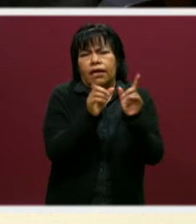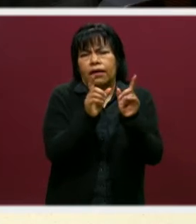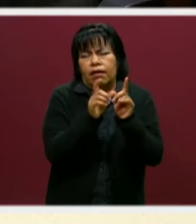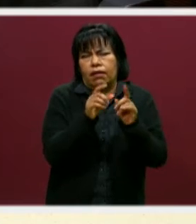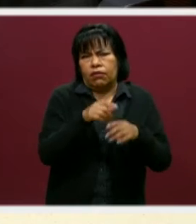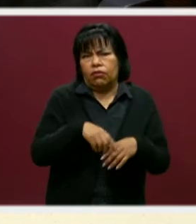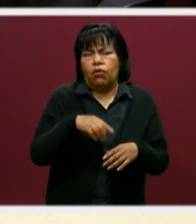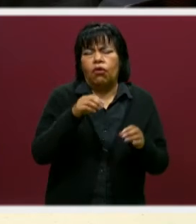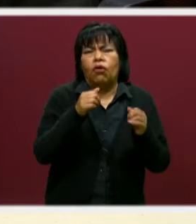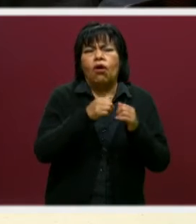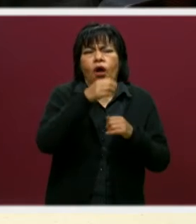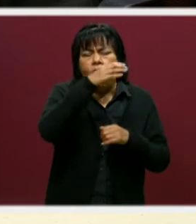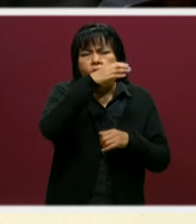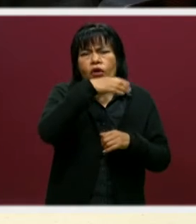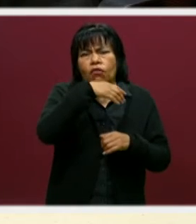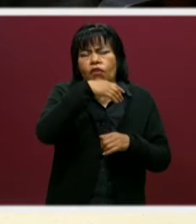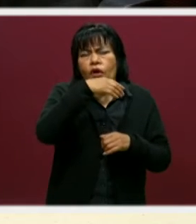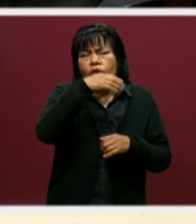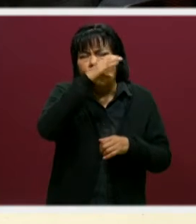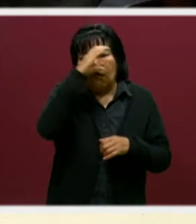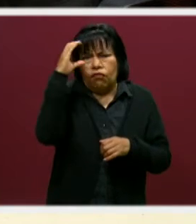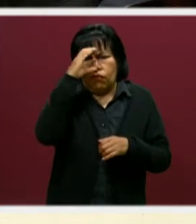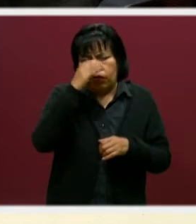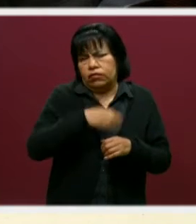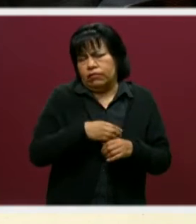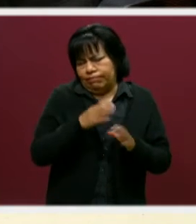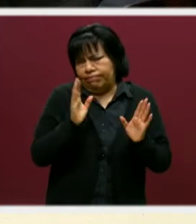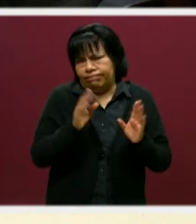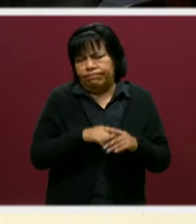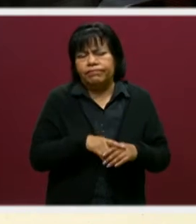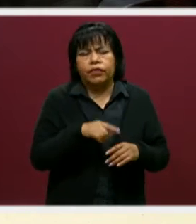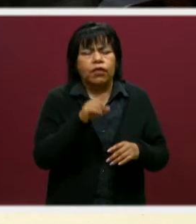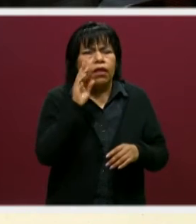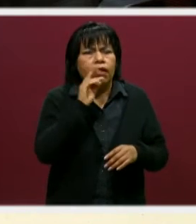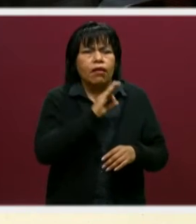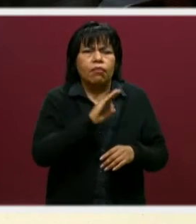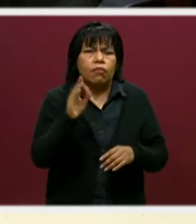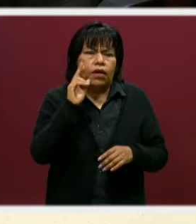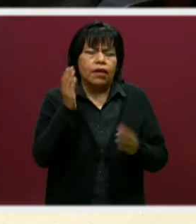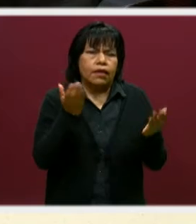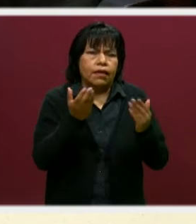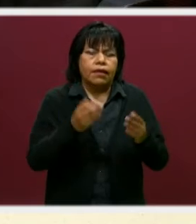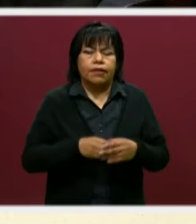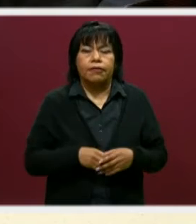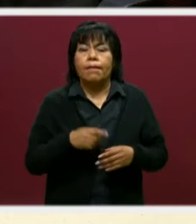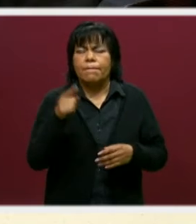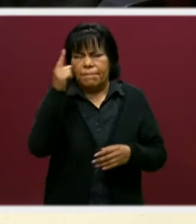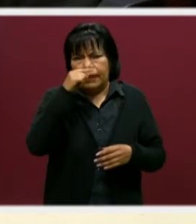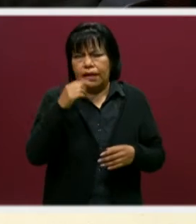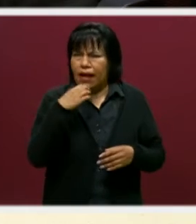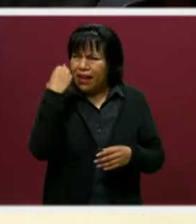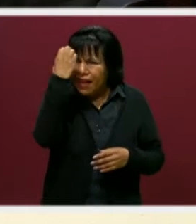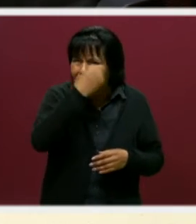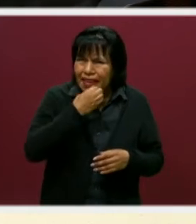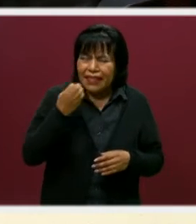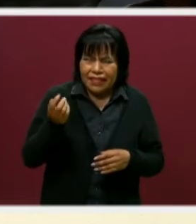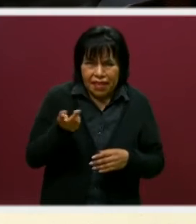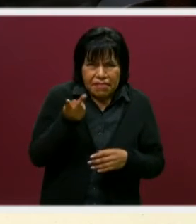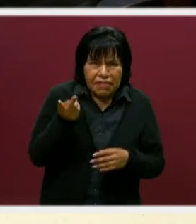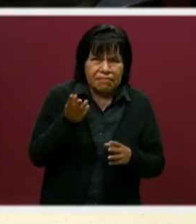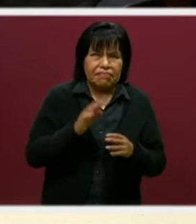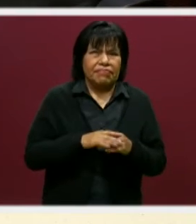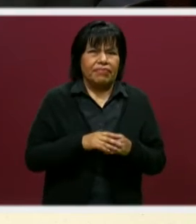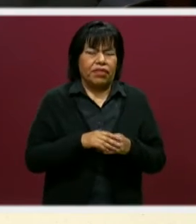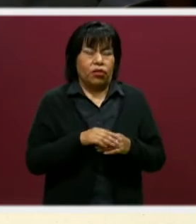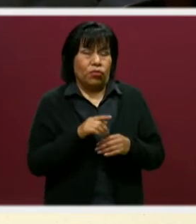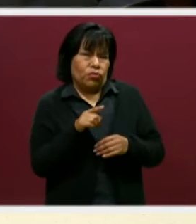acceder a nuestras instalaciones y sin mayor inconveniente. Así es. Para el examen de admisión, ¿tienen que prepararse de alguna manera en